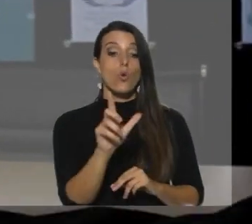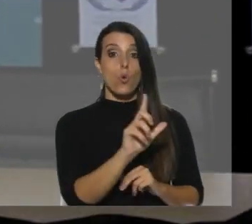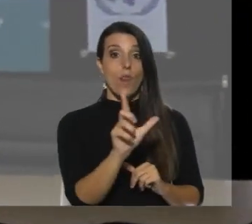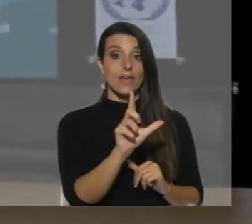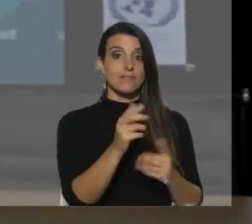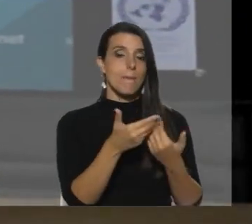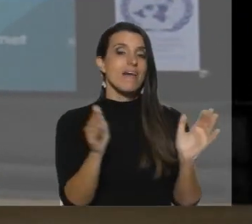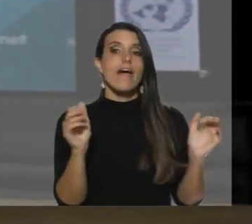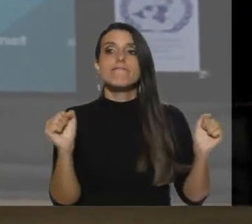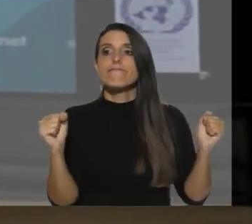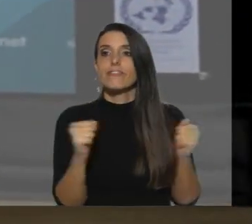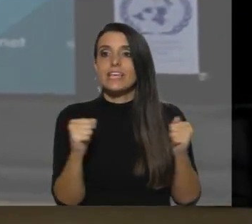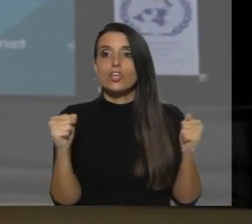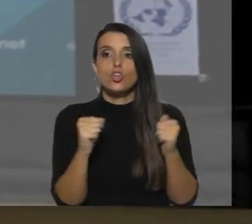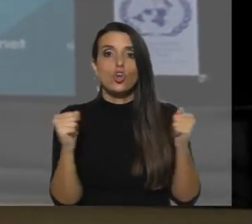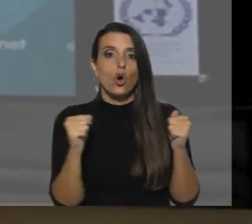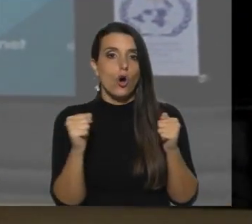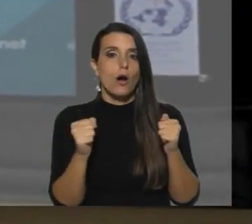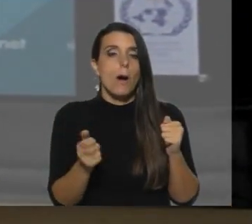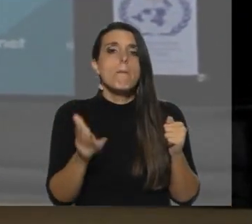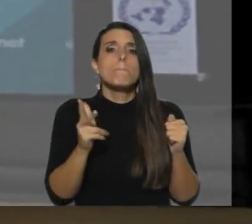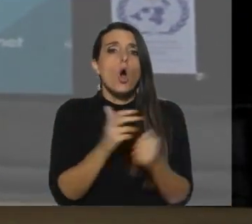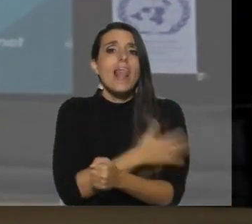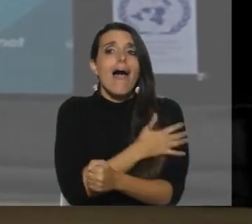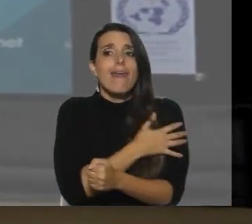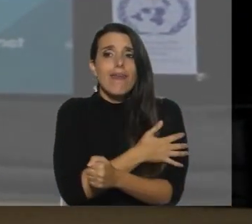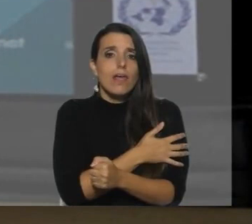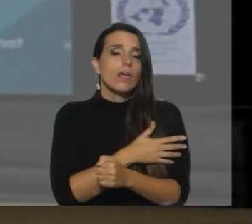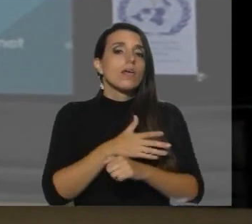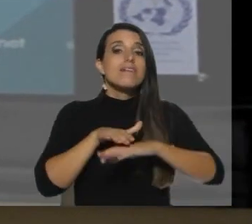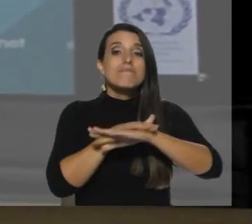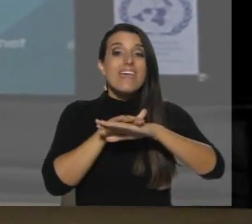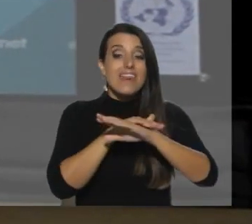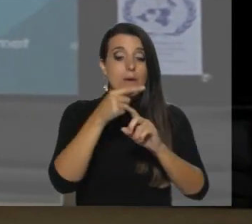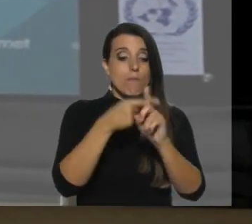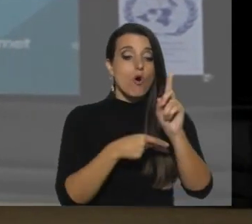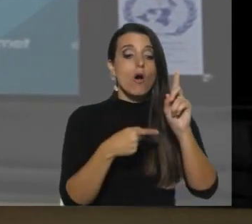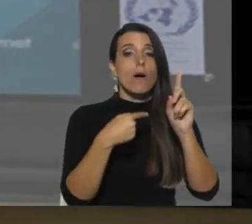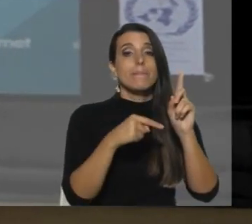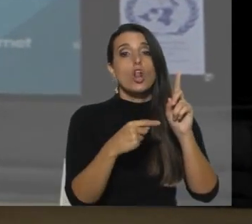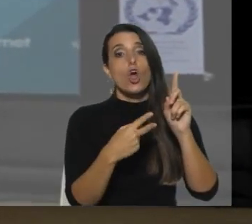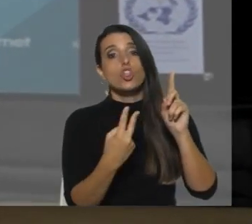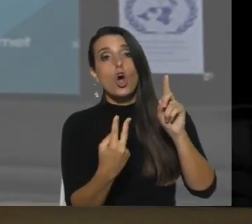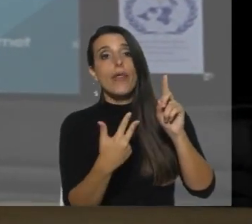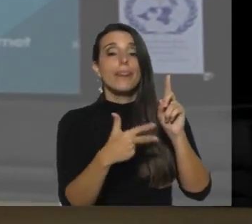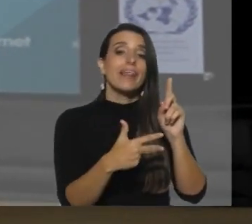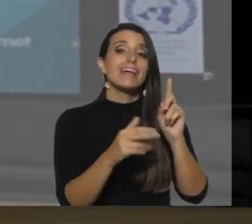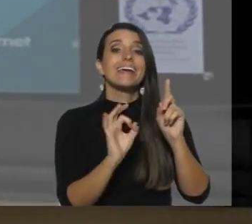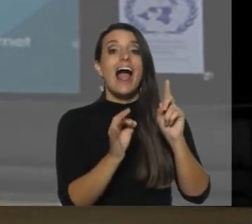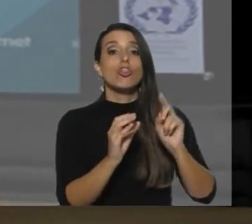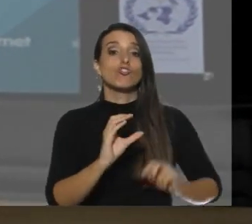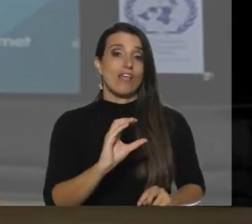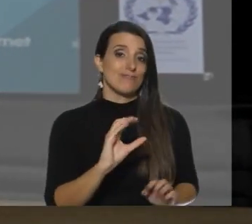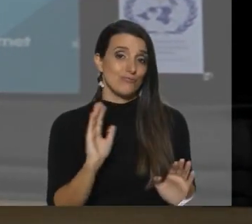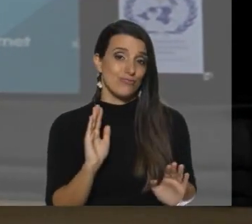iba a ingresar una masa de aire de origen polar que iba a generar temperaturas mínimas entre 2 y menos 3 grados Celsius, inclusive menos, y